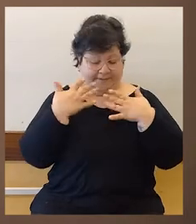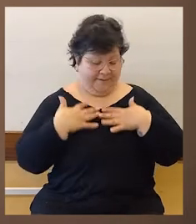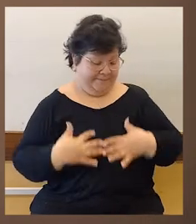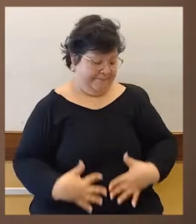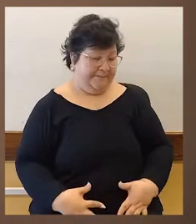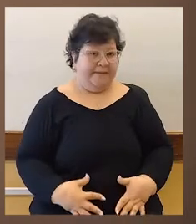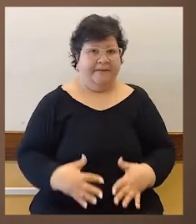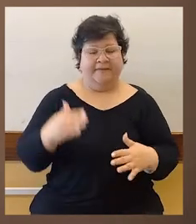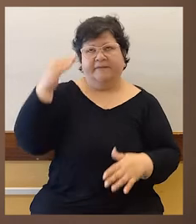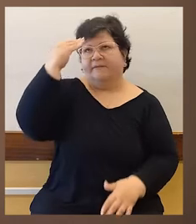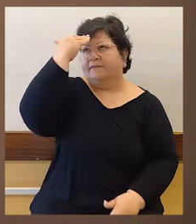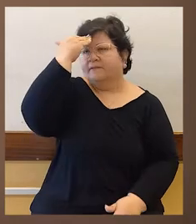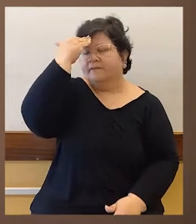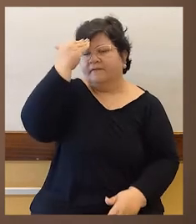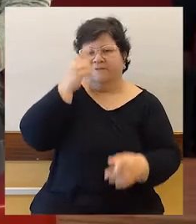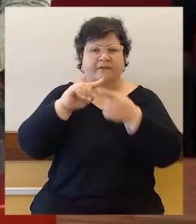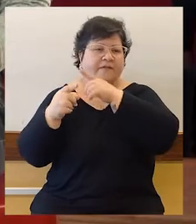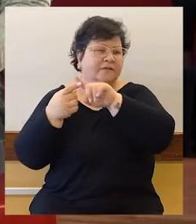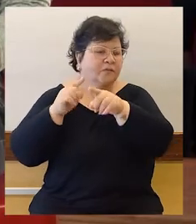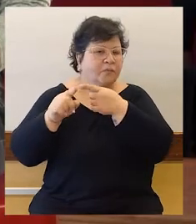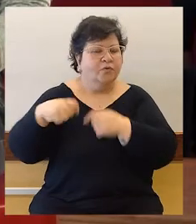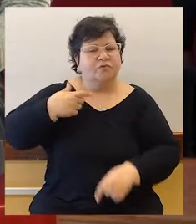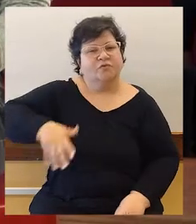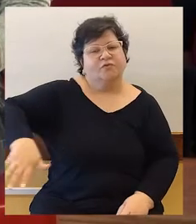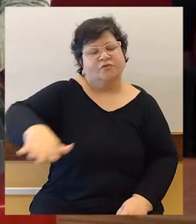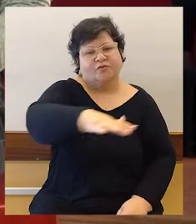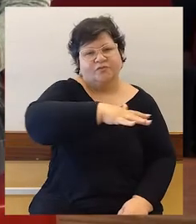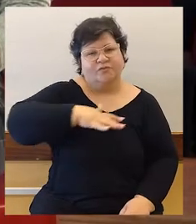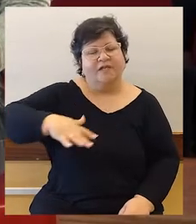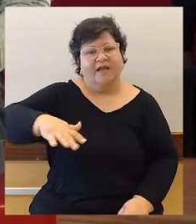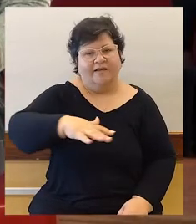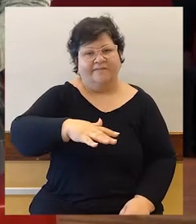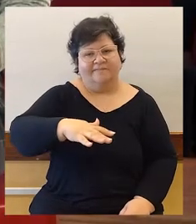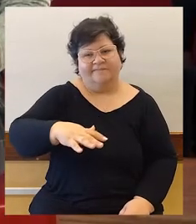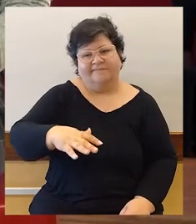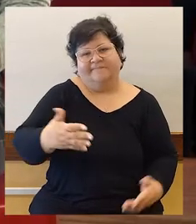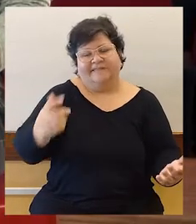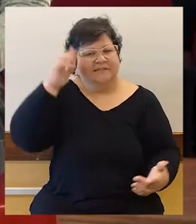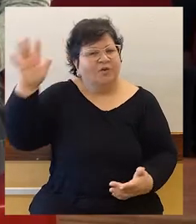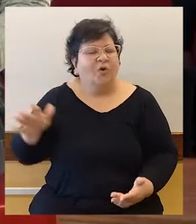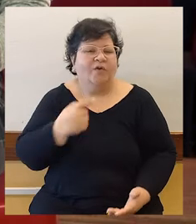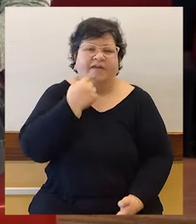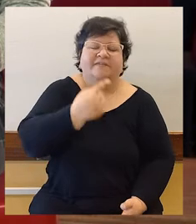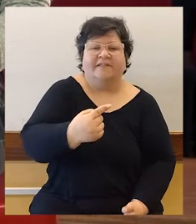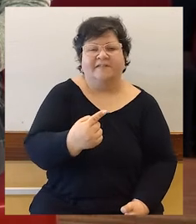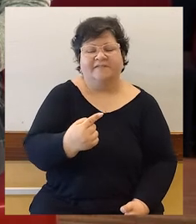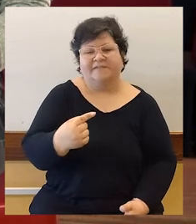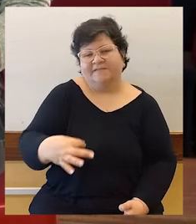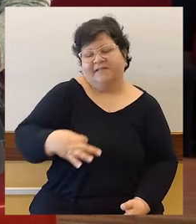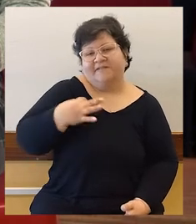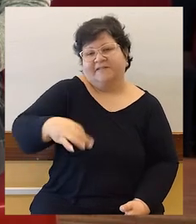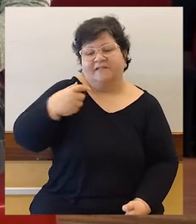los vínculos, lo social, lo biopsicosocial que se nombra tanto en psicología, ¿no? Creo que